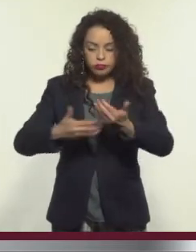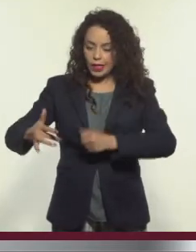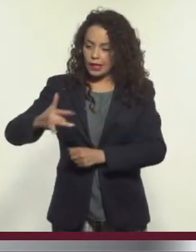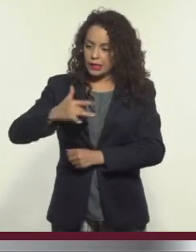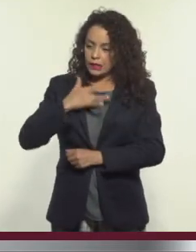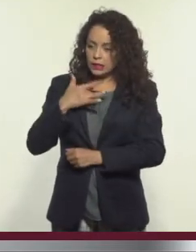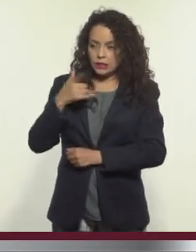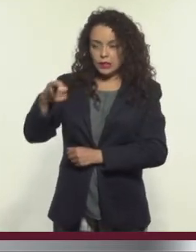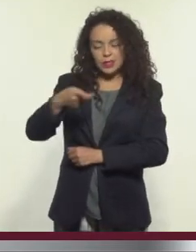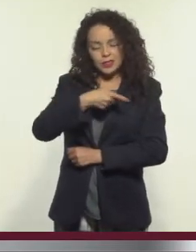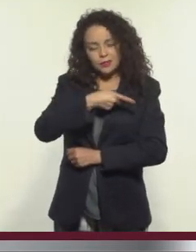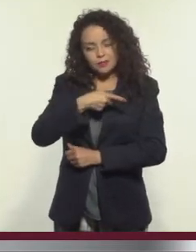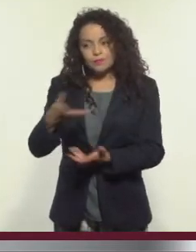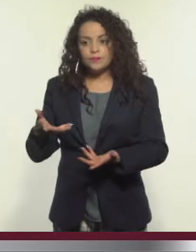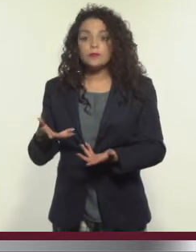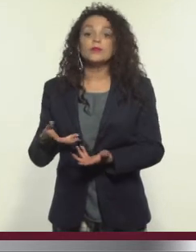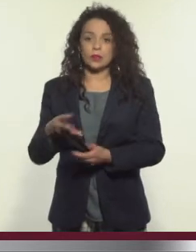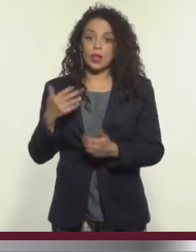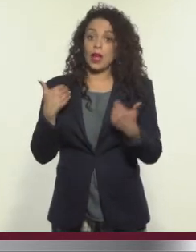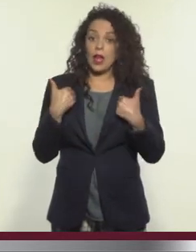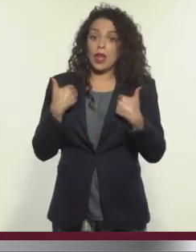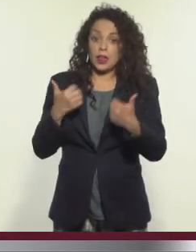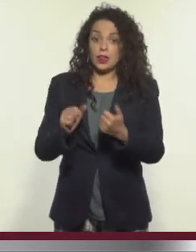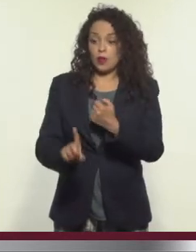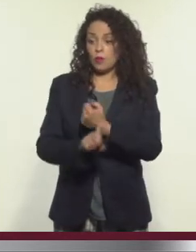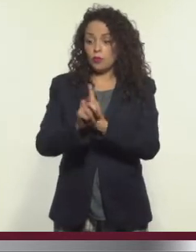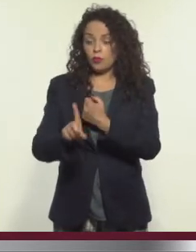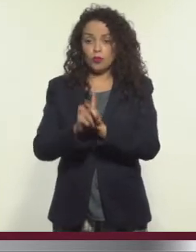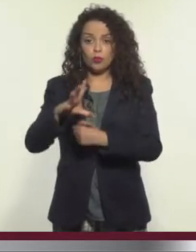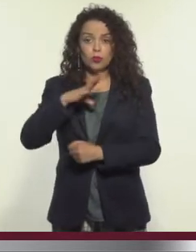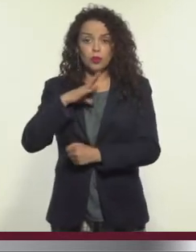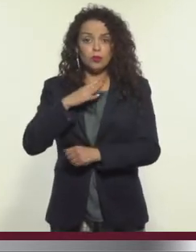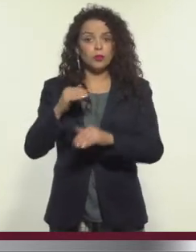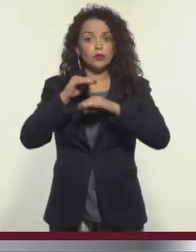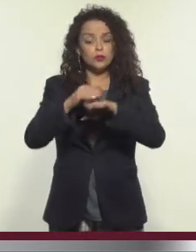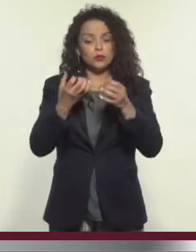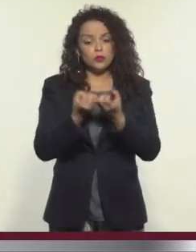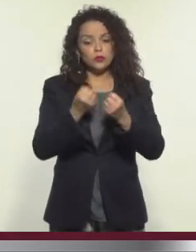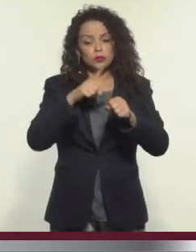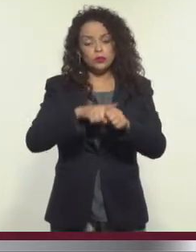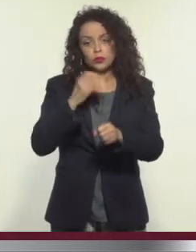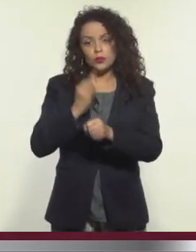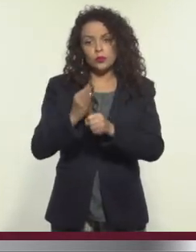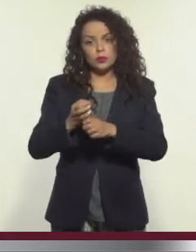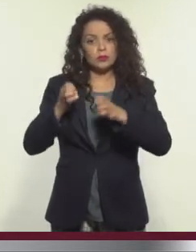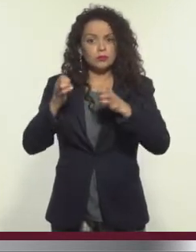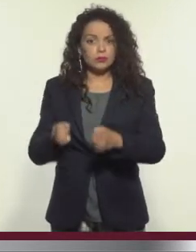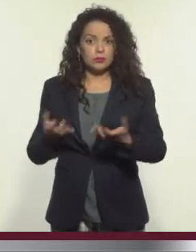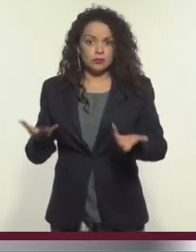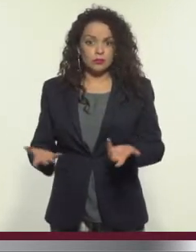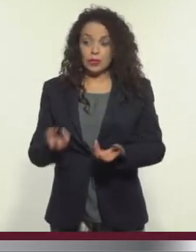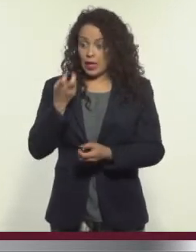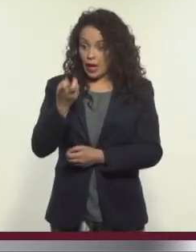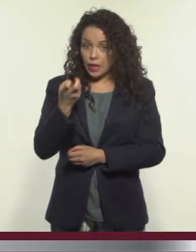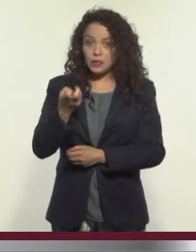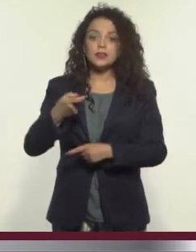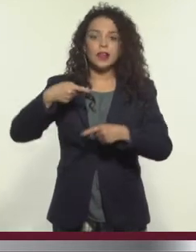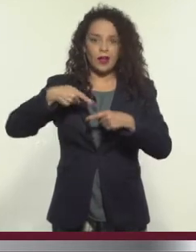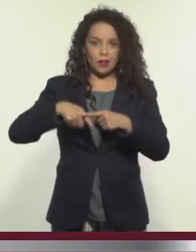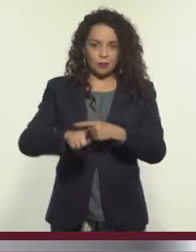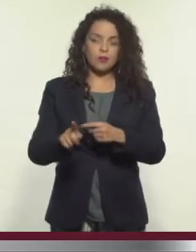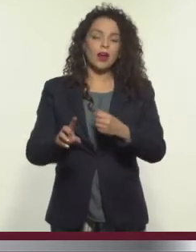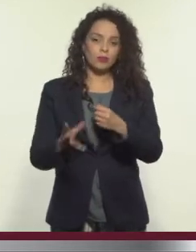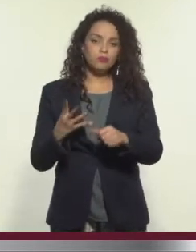que pueda empezar a que por lo menos entendamos las problemáticas del tejido social en el que nos encontramos y desde ahí